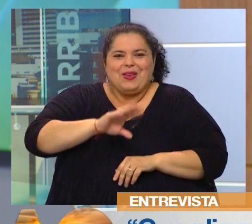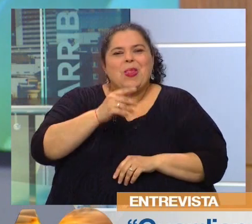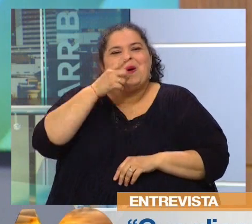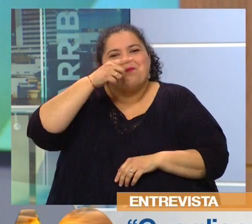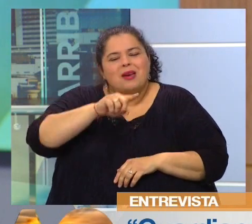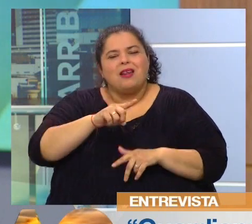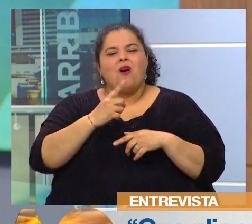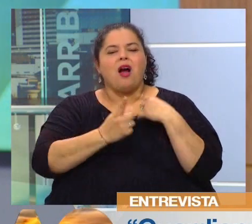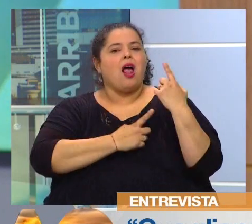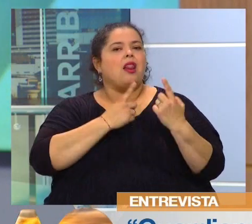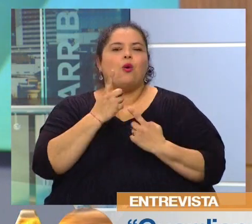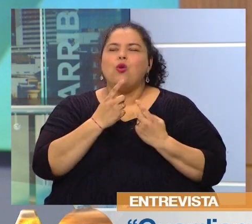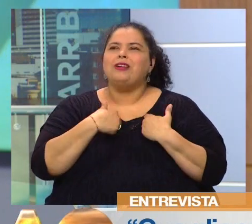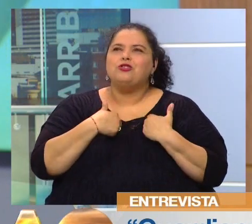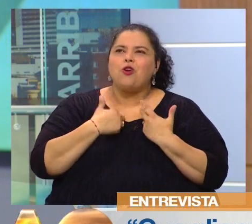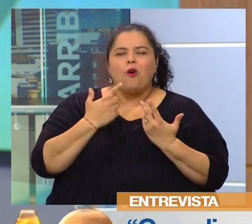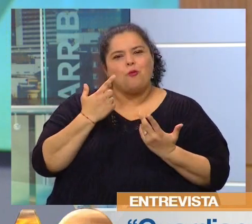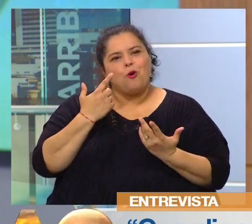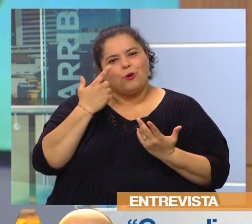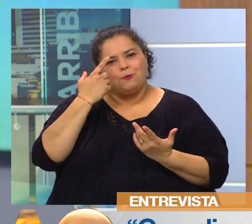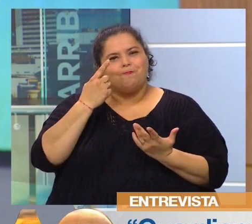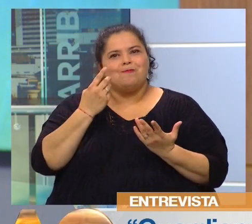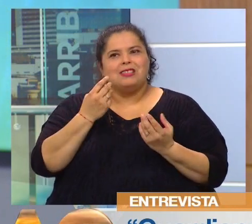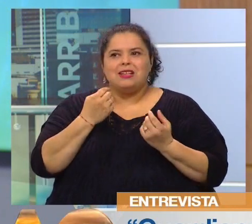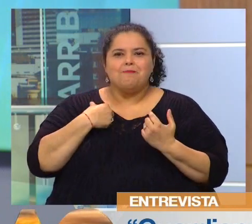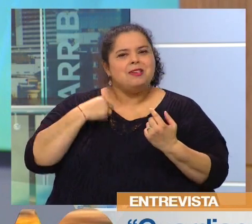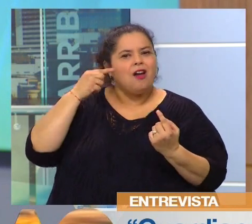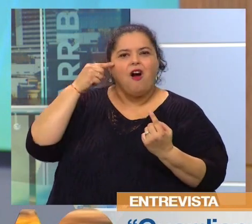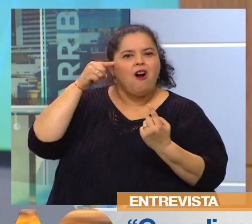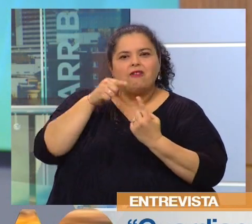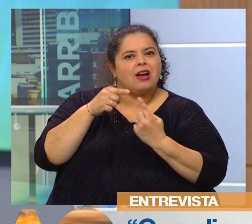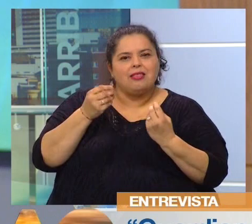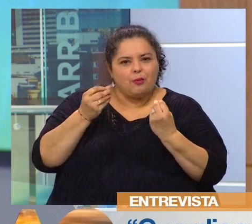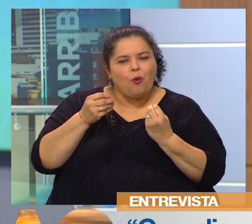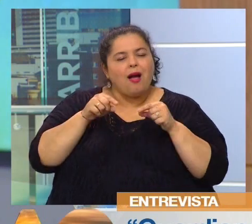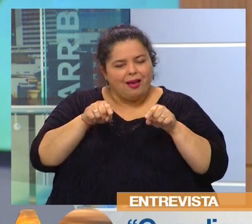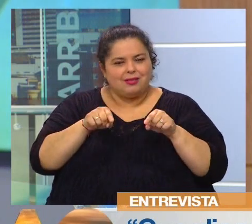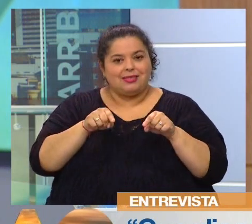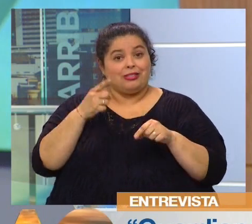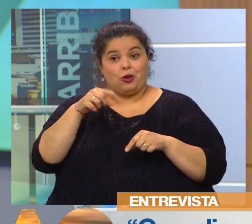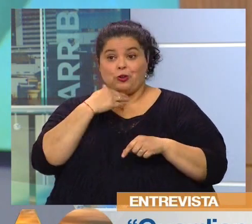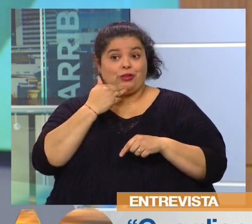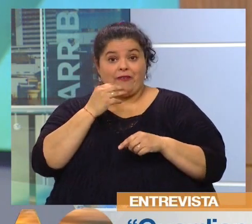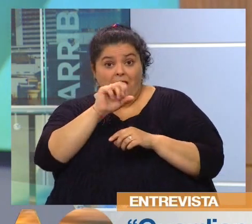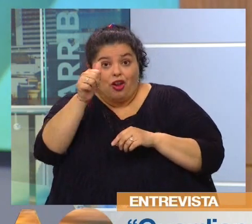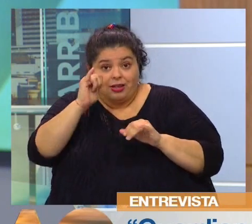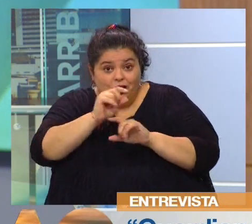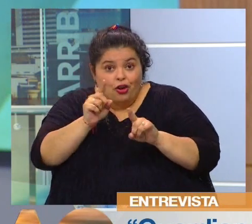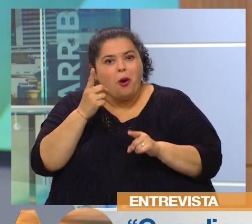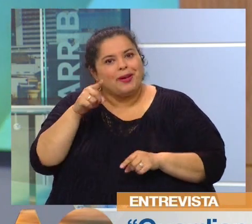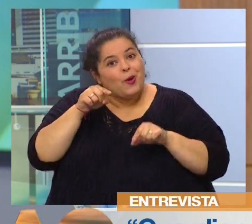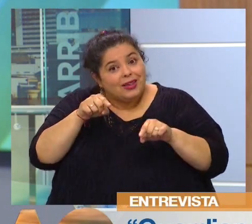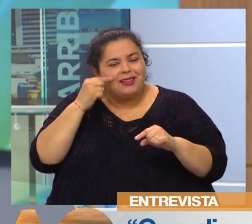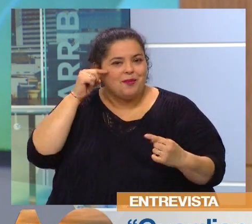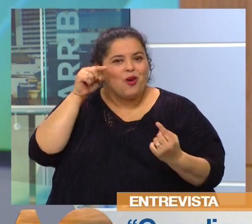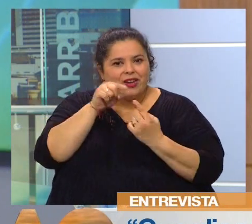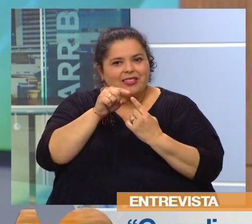algo que yo me había puesto como un propósito, pero no sabía si lo iba a lograr. Pero el propósito estaba, que era esto de